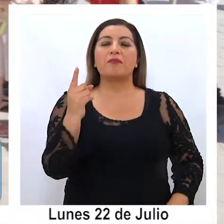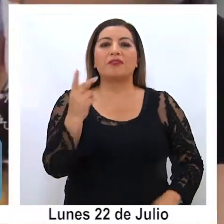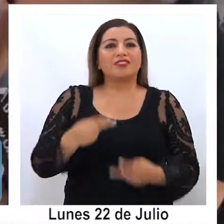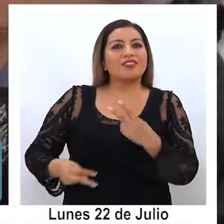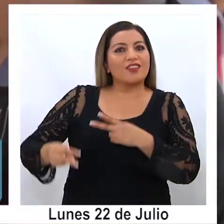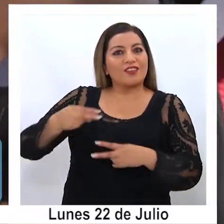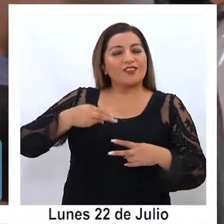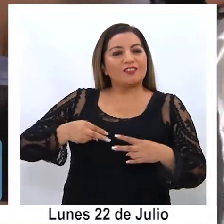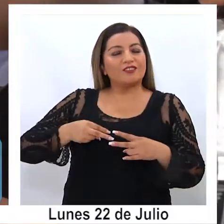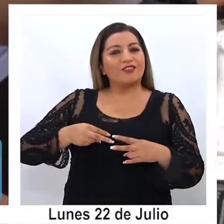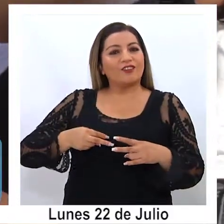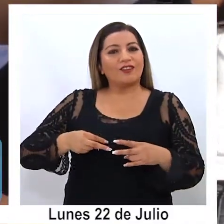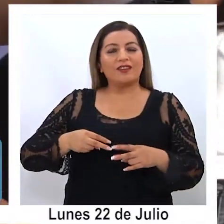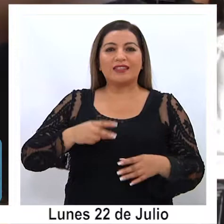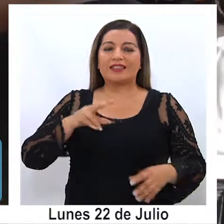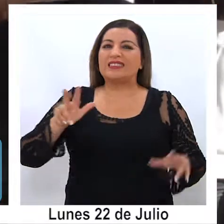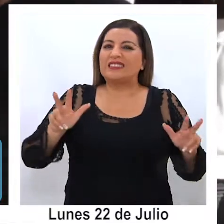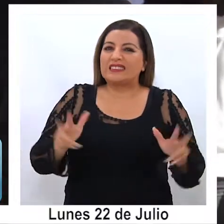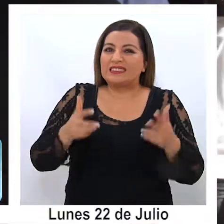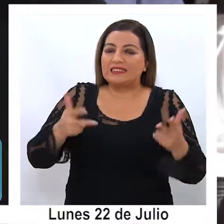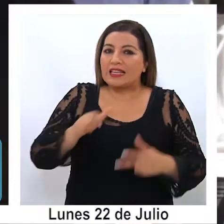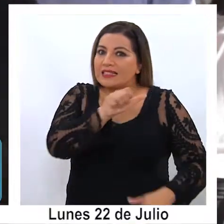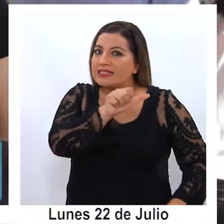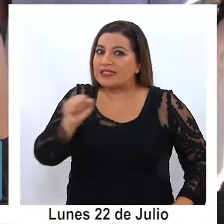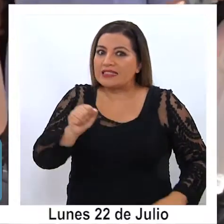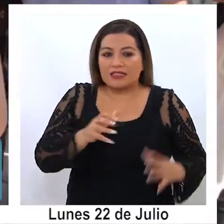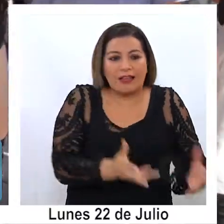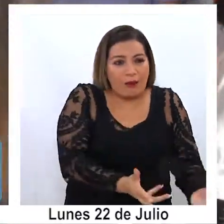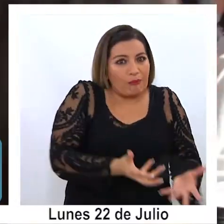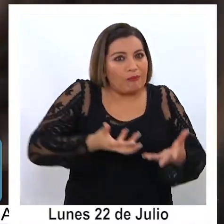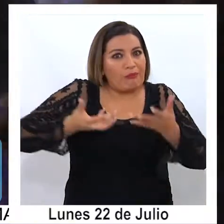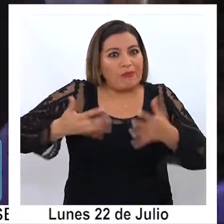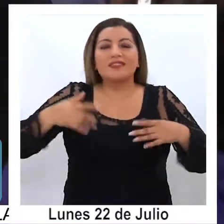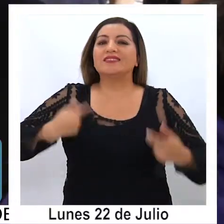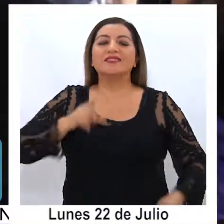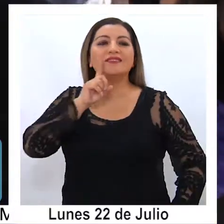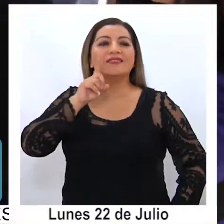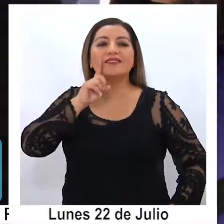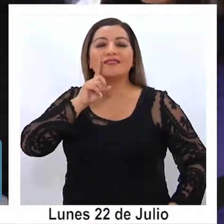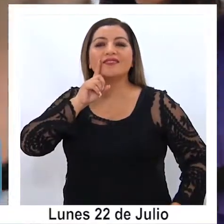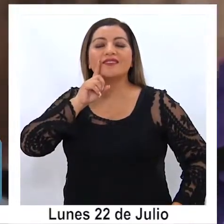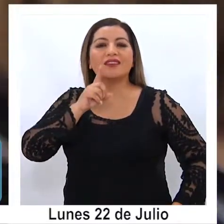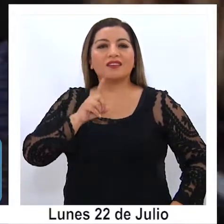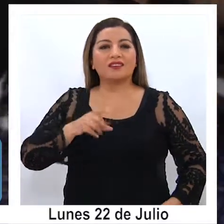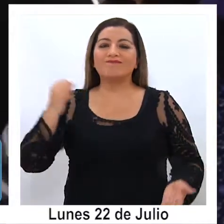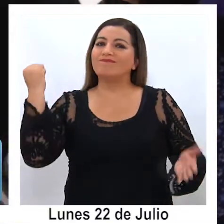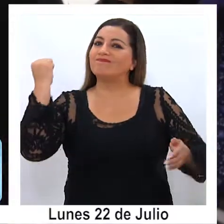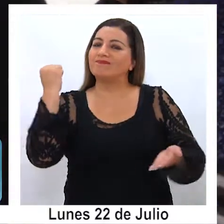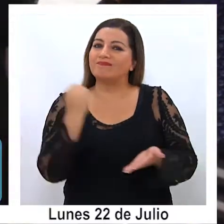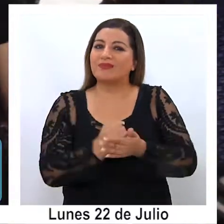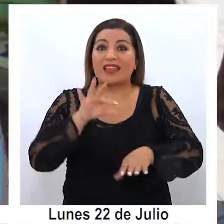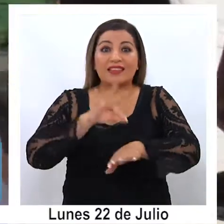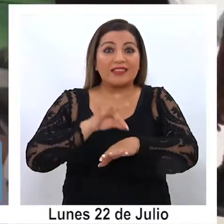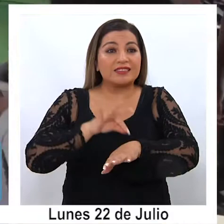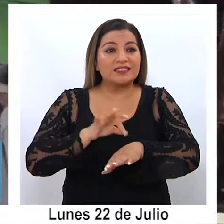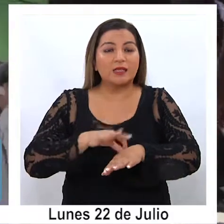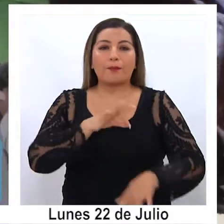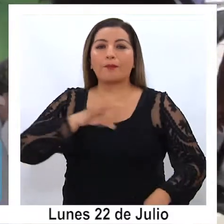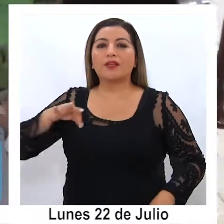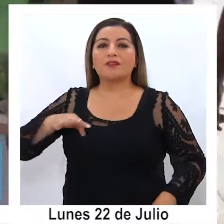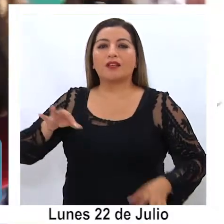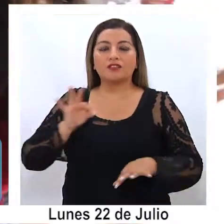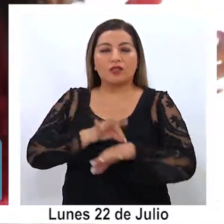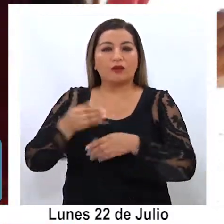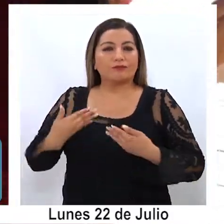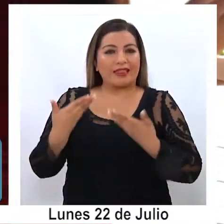hito productivo, la cosecha de 600 lechugas hidropónicas que ya cuentan con resolución sanitaria otorgada por el